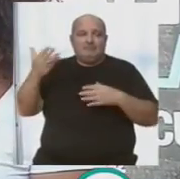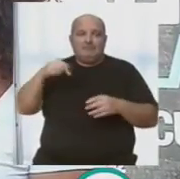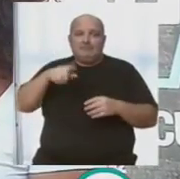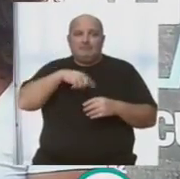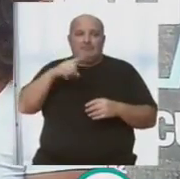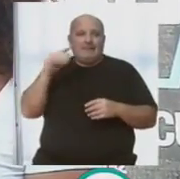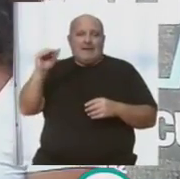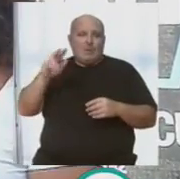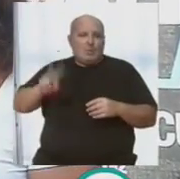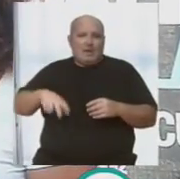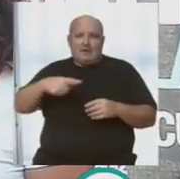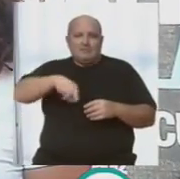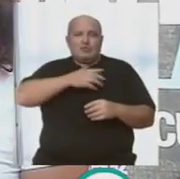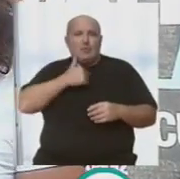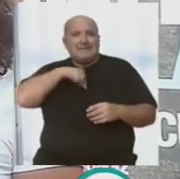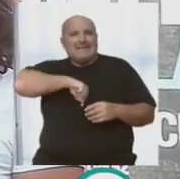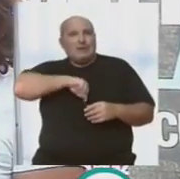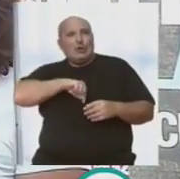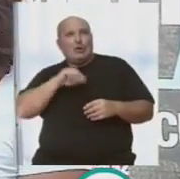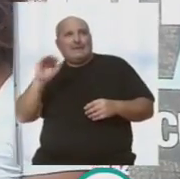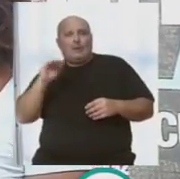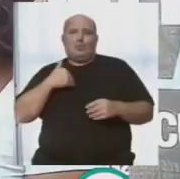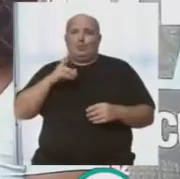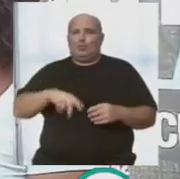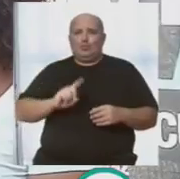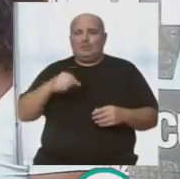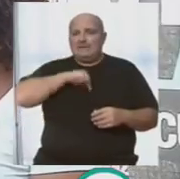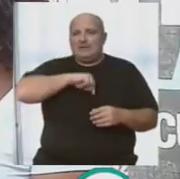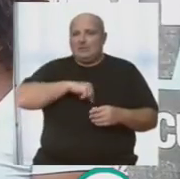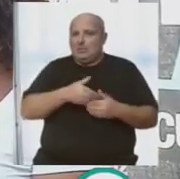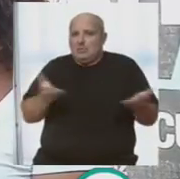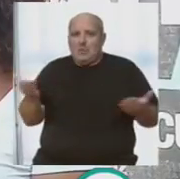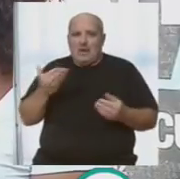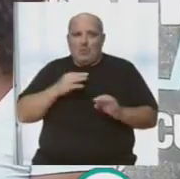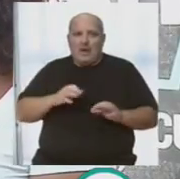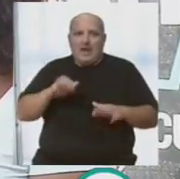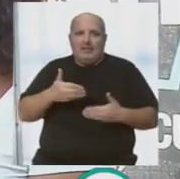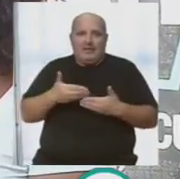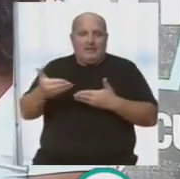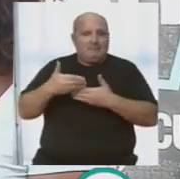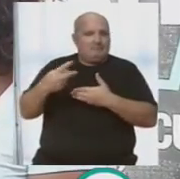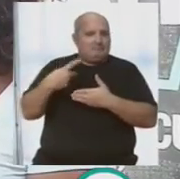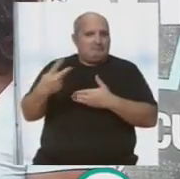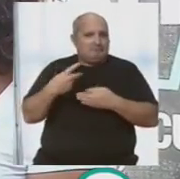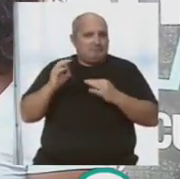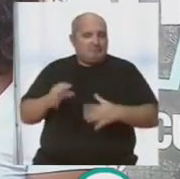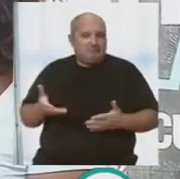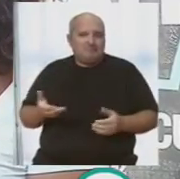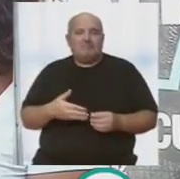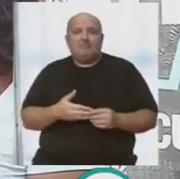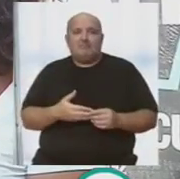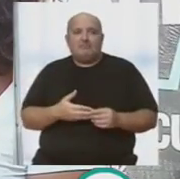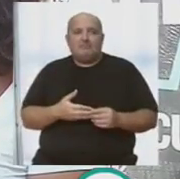Aquí nadie es extranjero, nadie es forastero, todo el mundo desde que llega ya forma parte de nuestra geografía y se considera como un gaitano más.